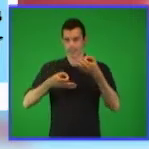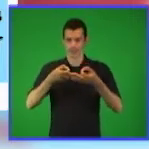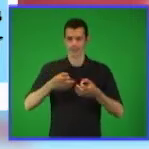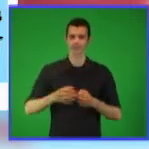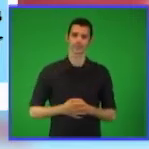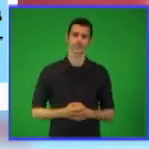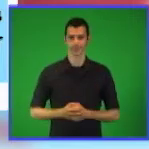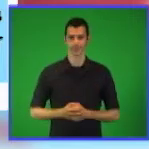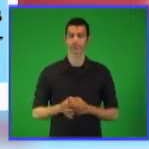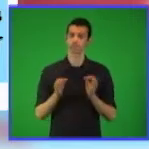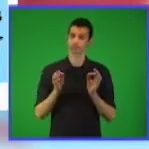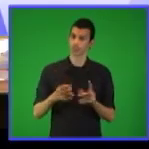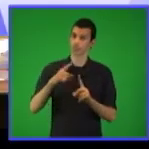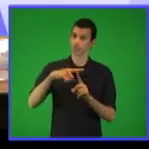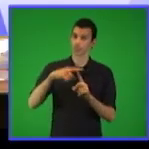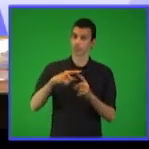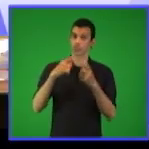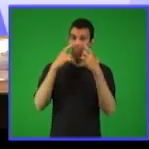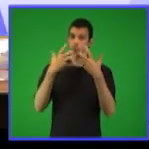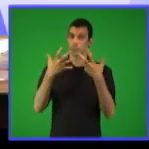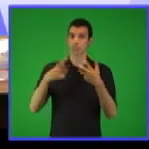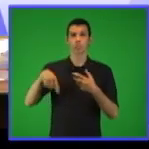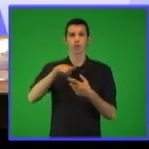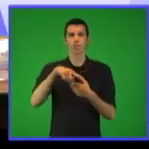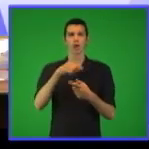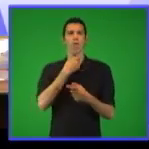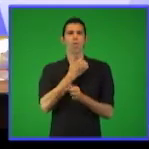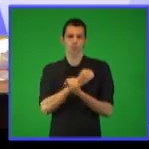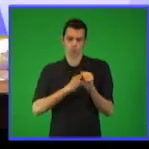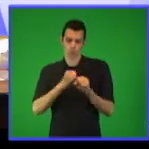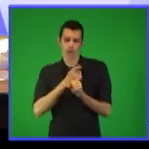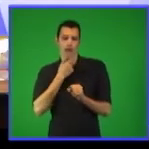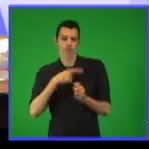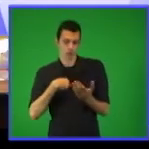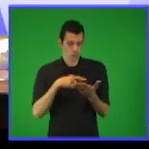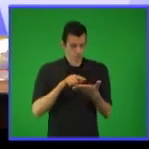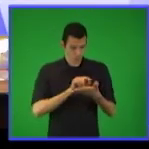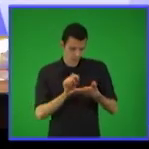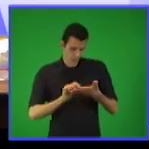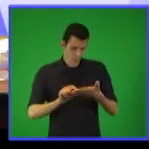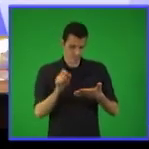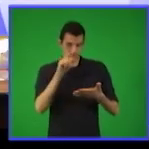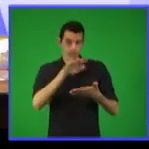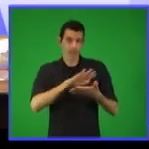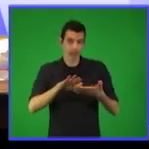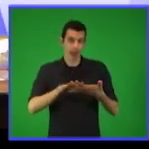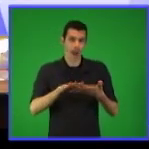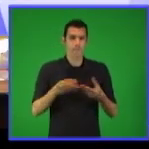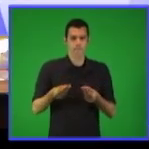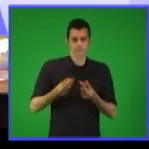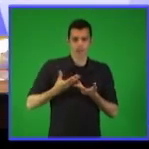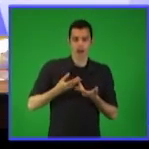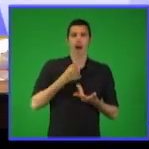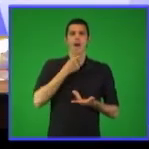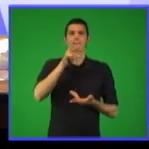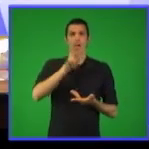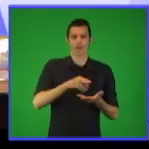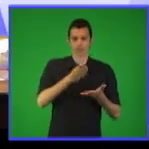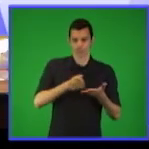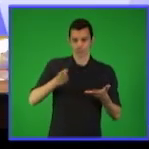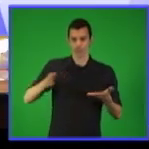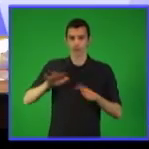seguido. Esta actividad deberá ser utilizada como evaluación sistemática cuando se